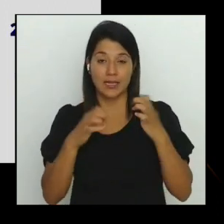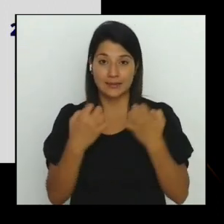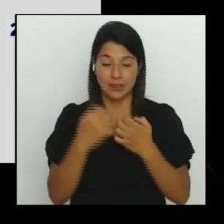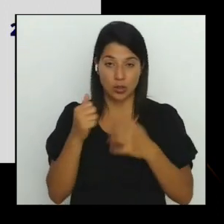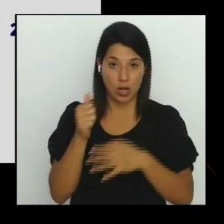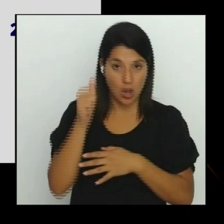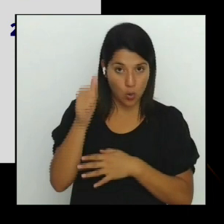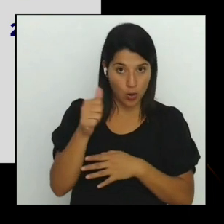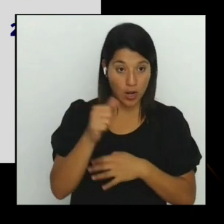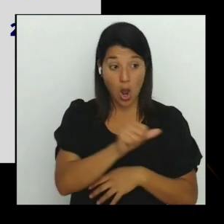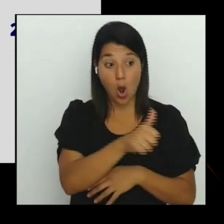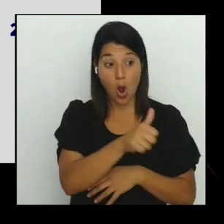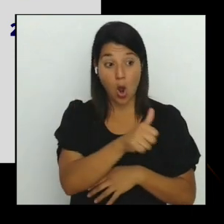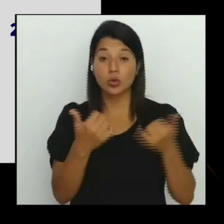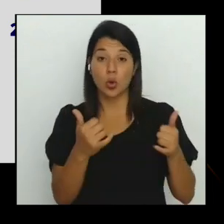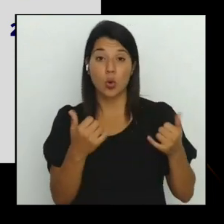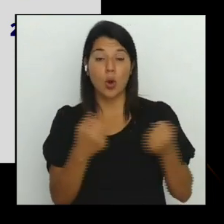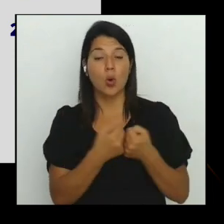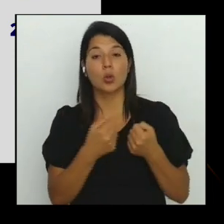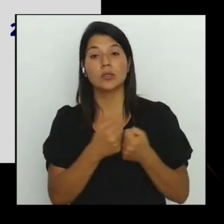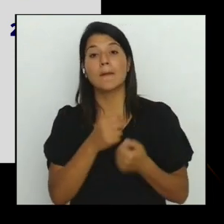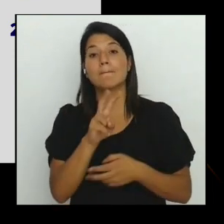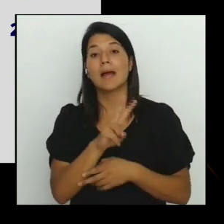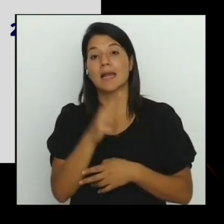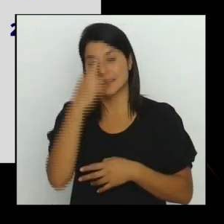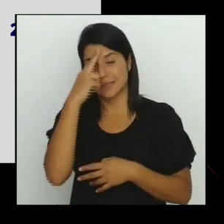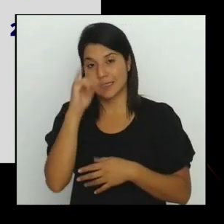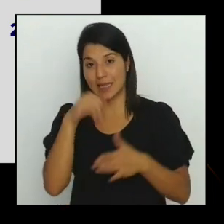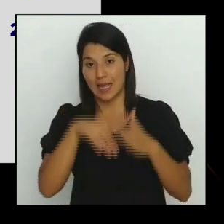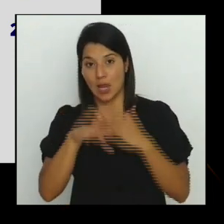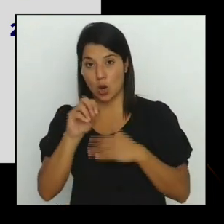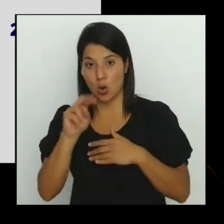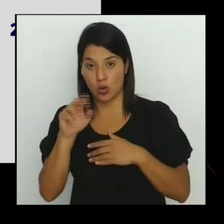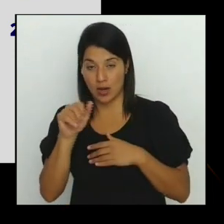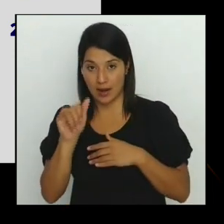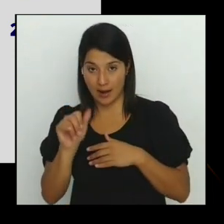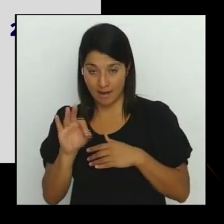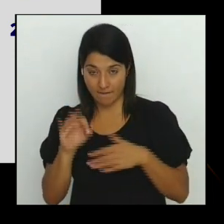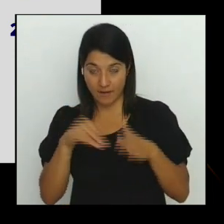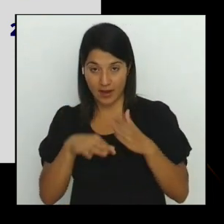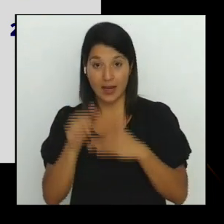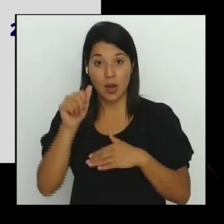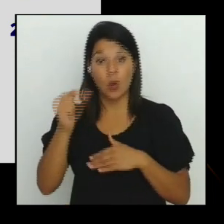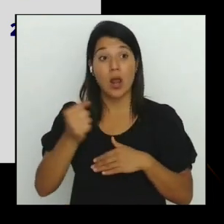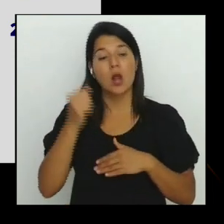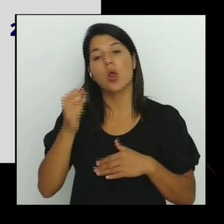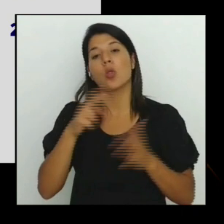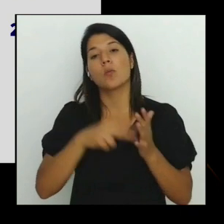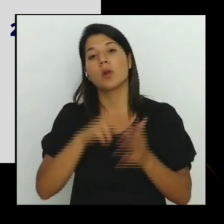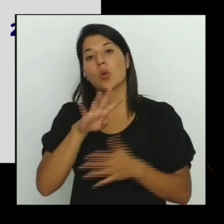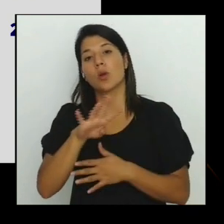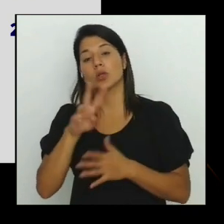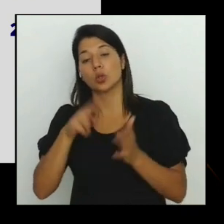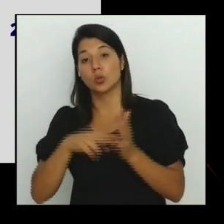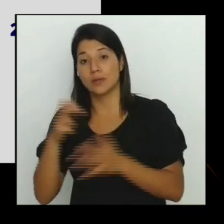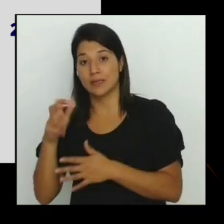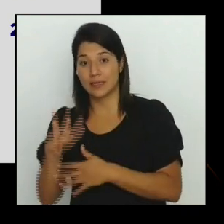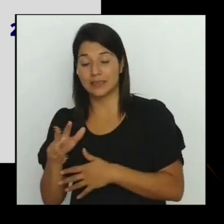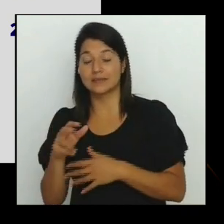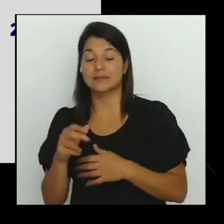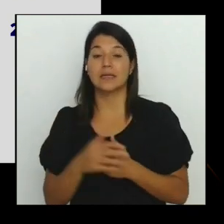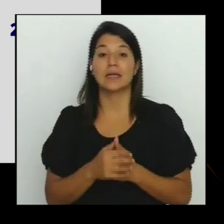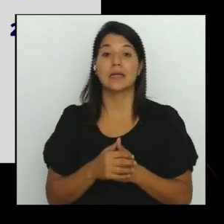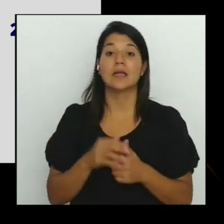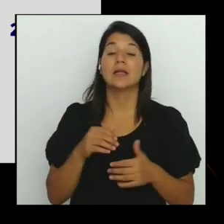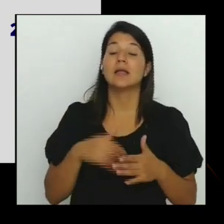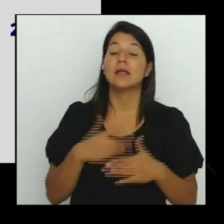partidos se jugaron ante el Valencia de Haití en CONCACAF en Alajuela con Victoria 4x2 en 2013 ante Luis Ángel Firpo del Salvador en el Feyo Mesa se había